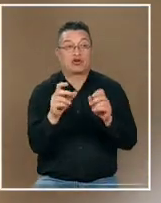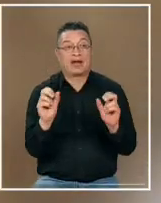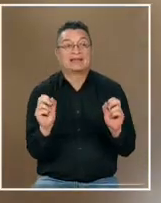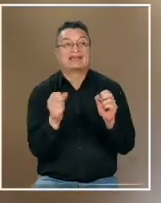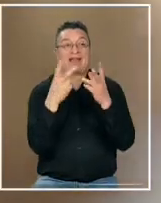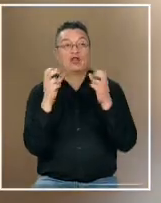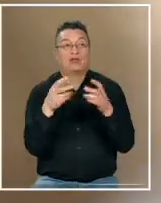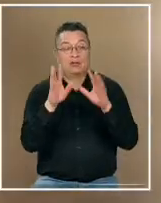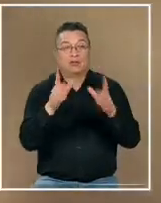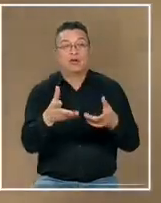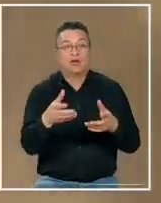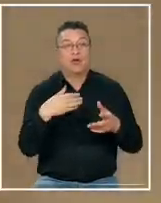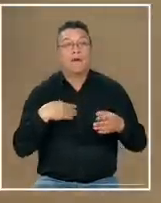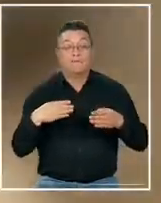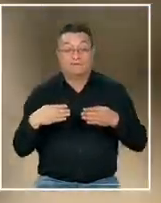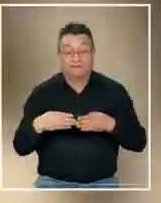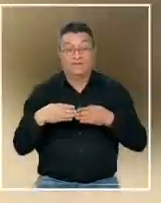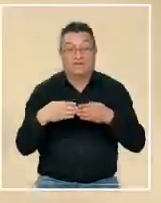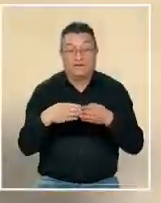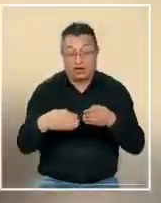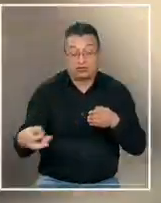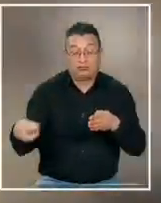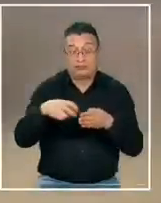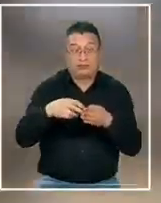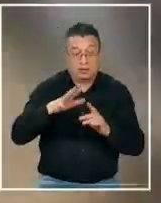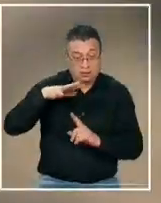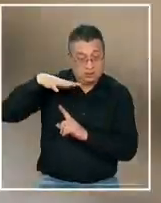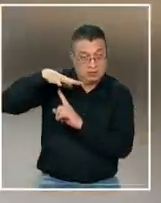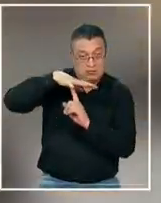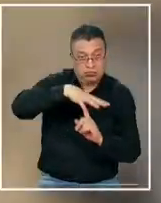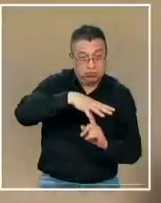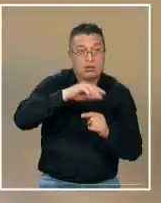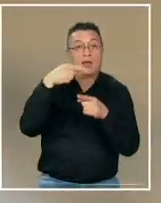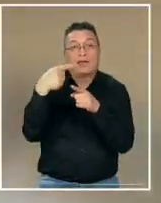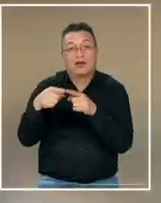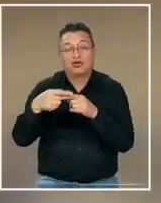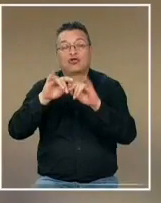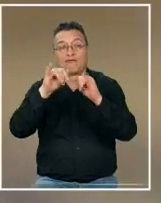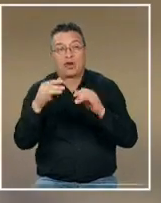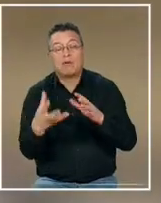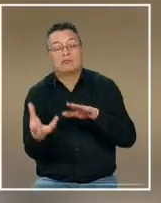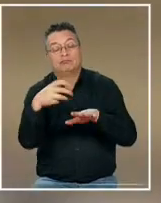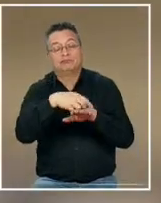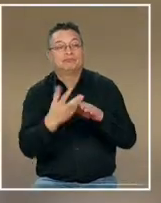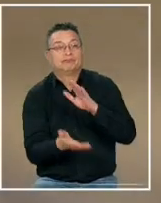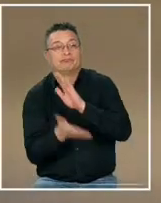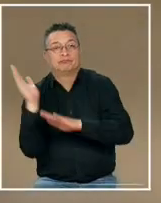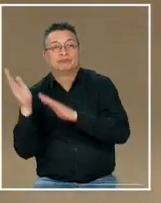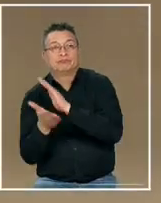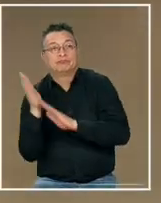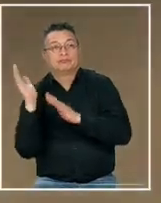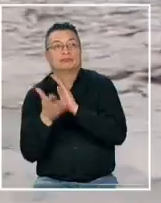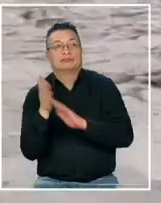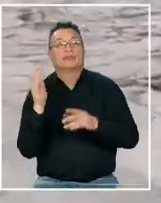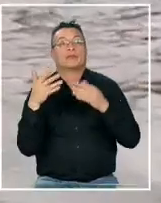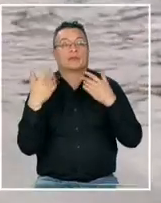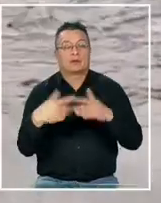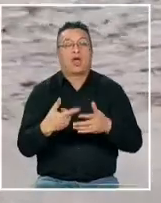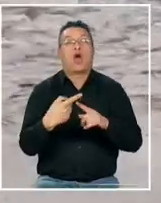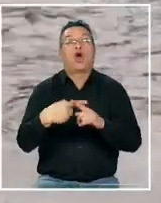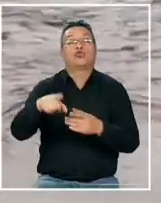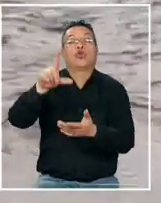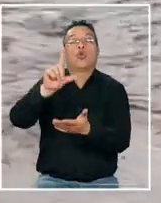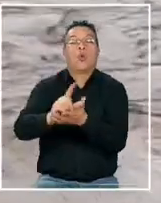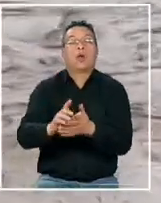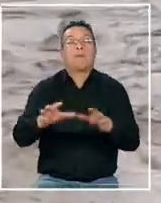rescatados por botes digo por helicópteros por distintos mecanismos con y que ahora ya estarían entonces en un lugar